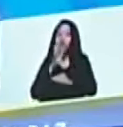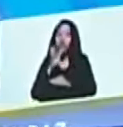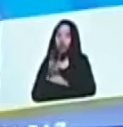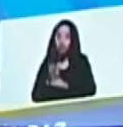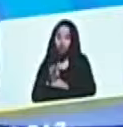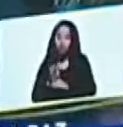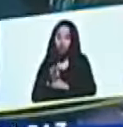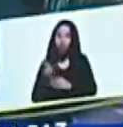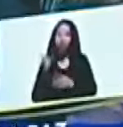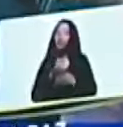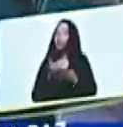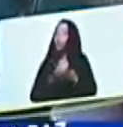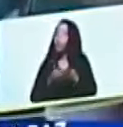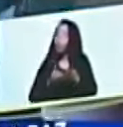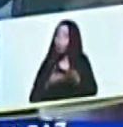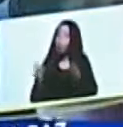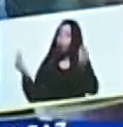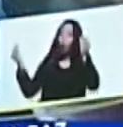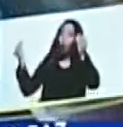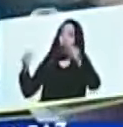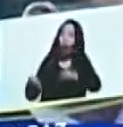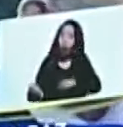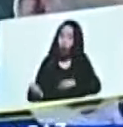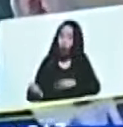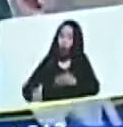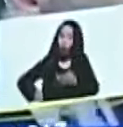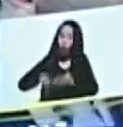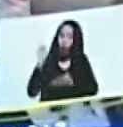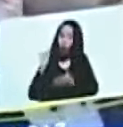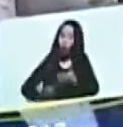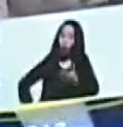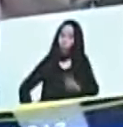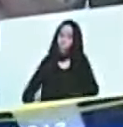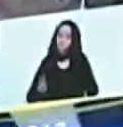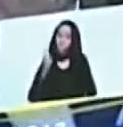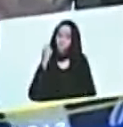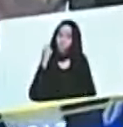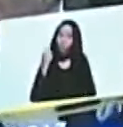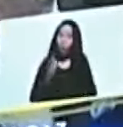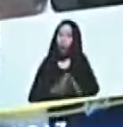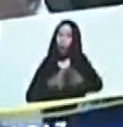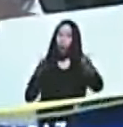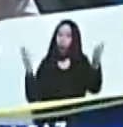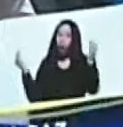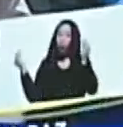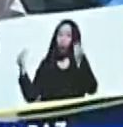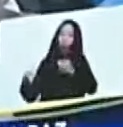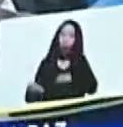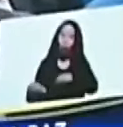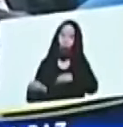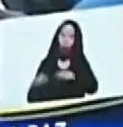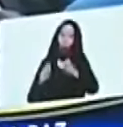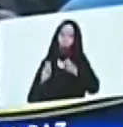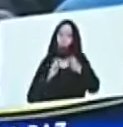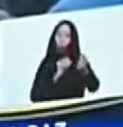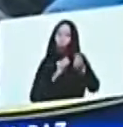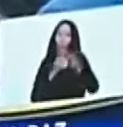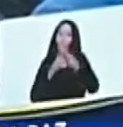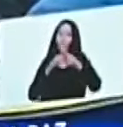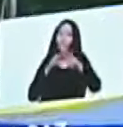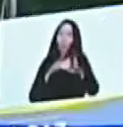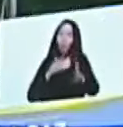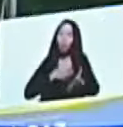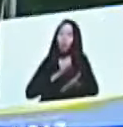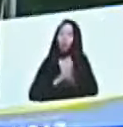con un documento consensuado, a firmar el primer gran acuerdo, de diálogo, de paz, de